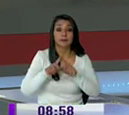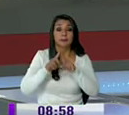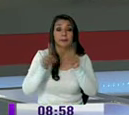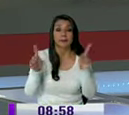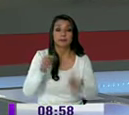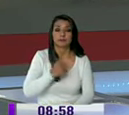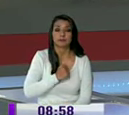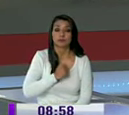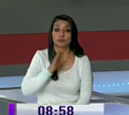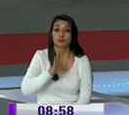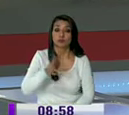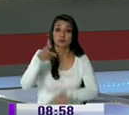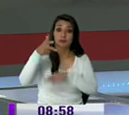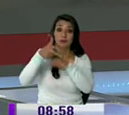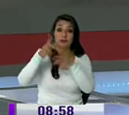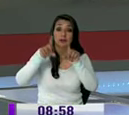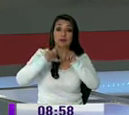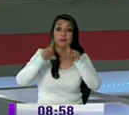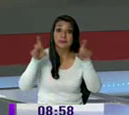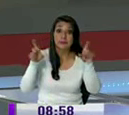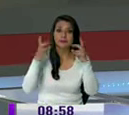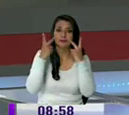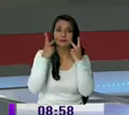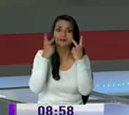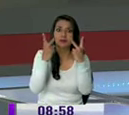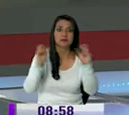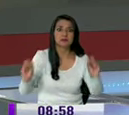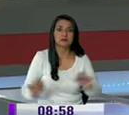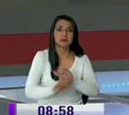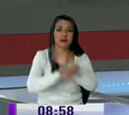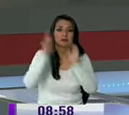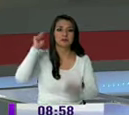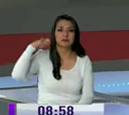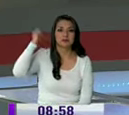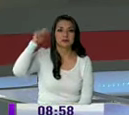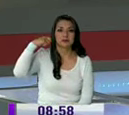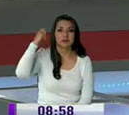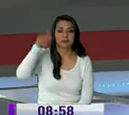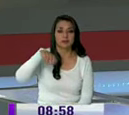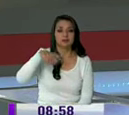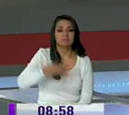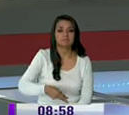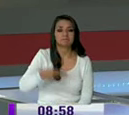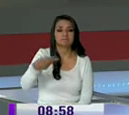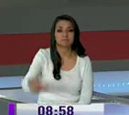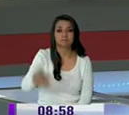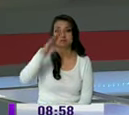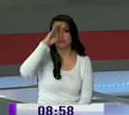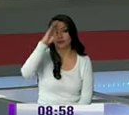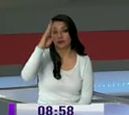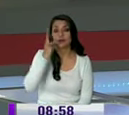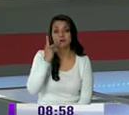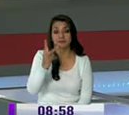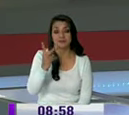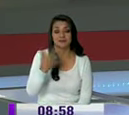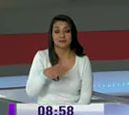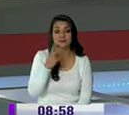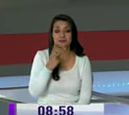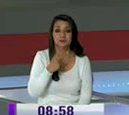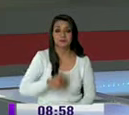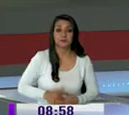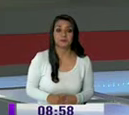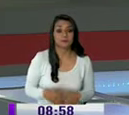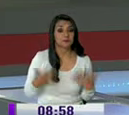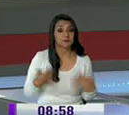pertenecían las cámaras de esta empresa de vigilancia captaron lo sucedido y claro entregaron a la policía y van a ver el accionar de estos sinvergüenzas